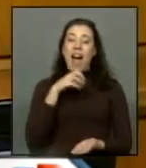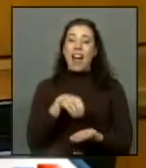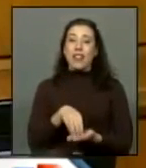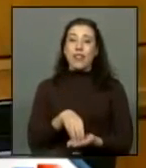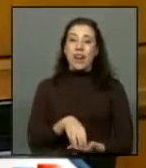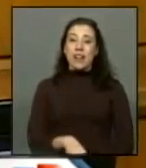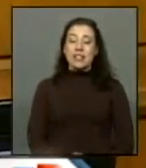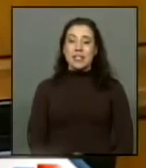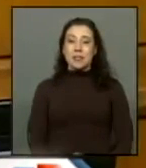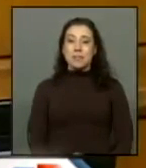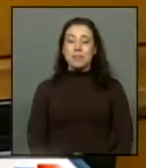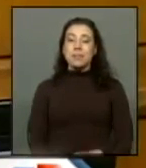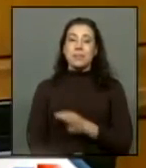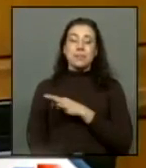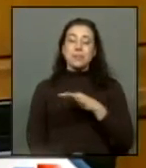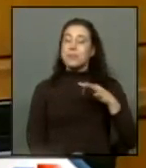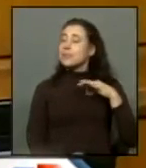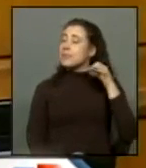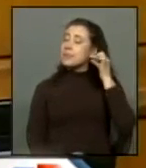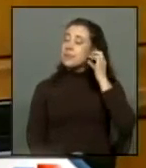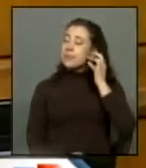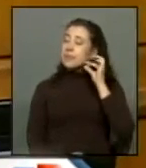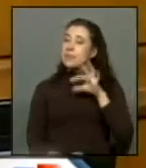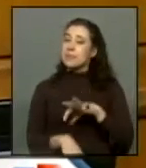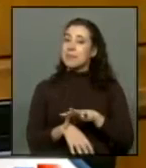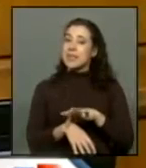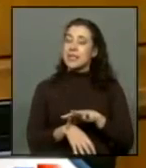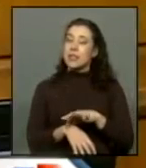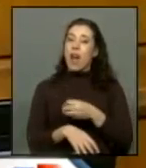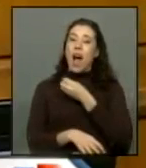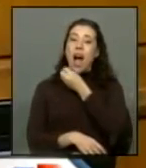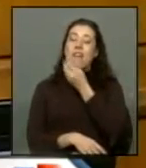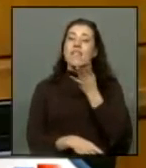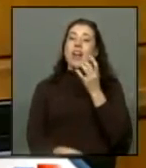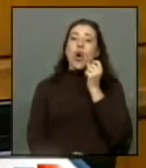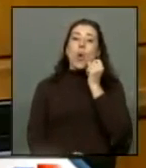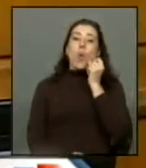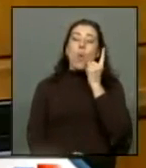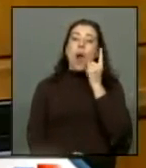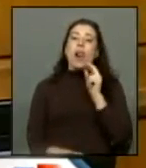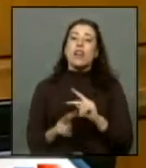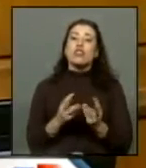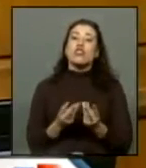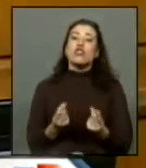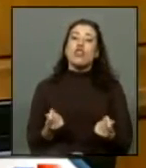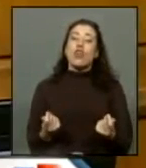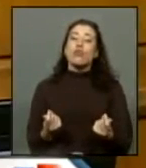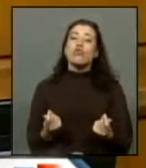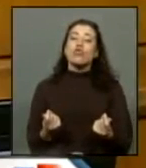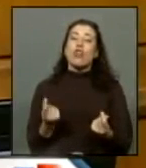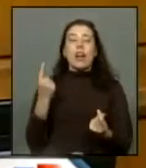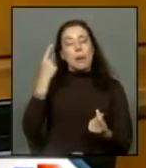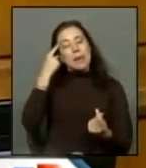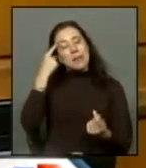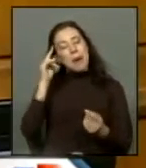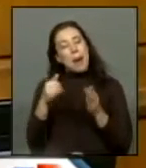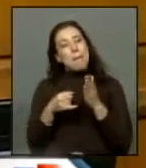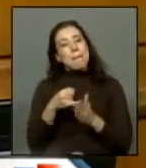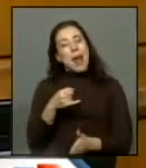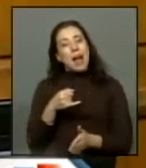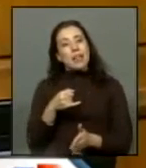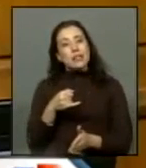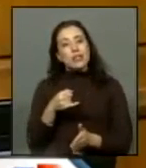intermedio a la Ministra de Salud, que se pronuncie respecto de cuáles son las soluciones que vislumbra para el plazo